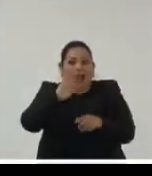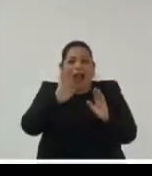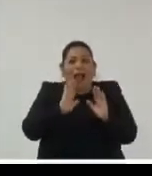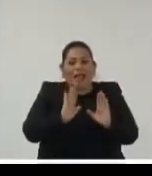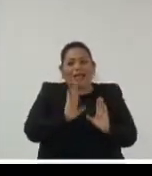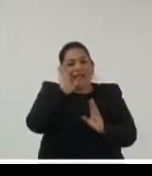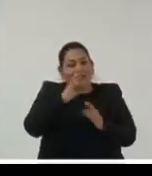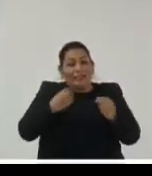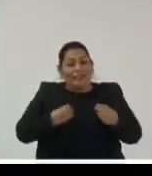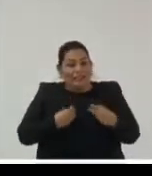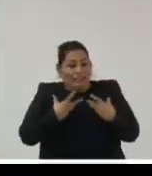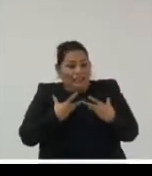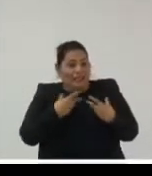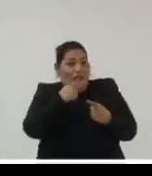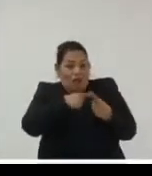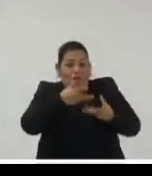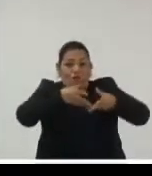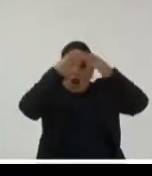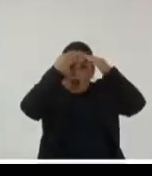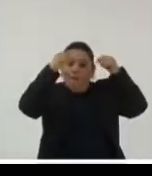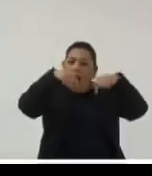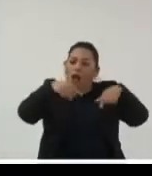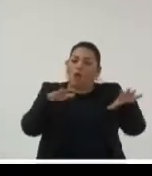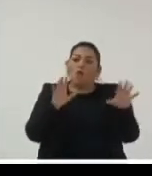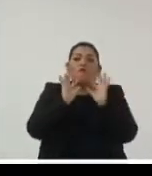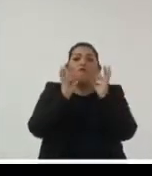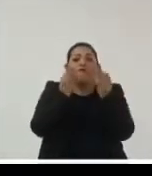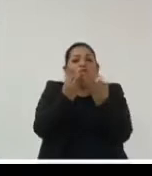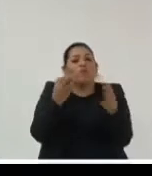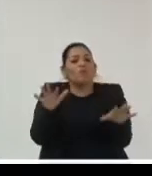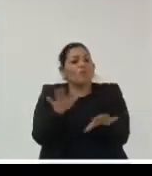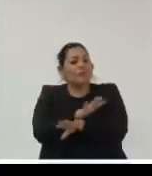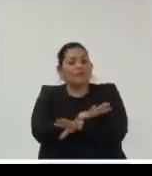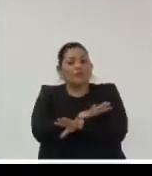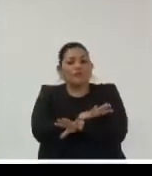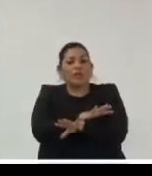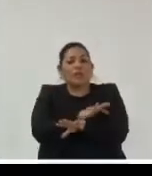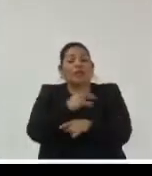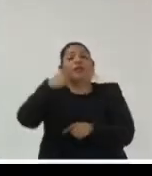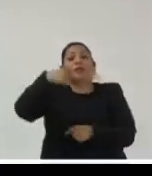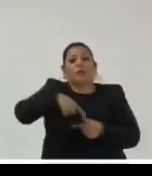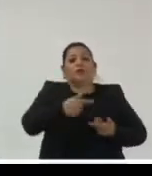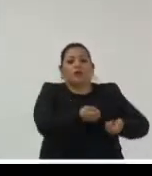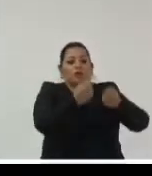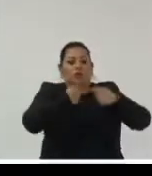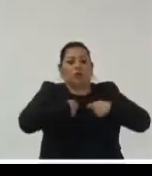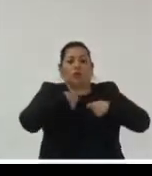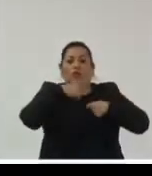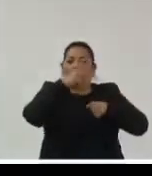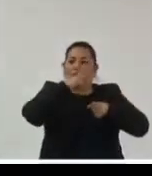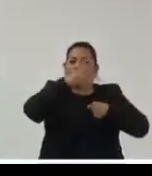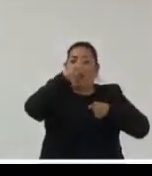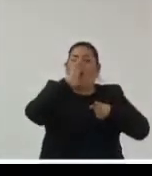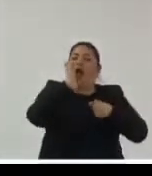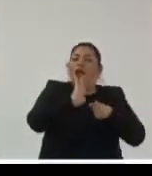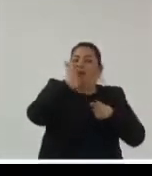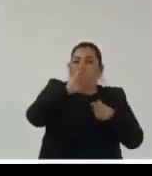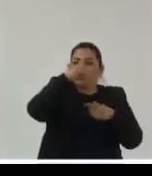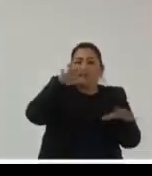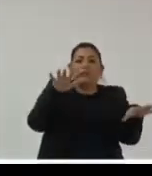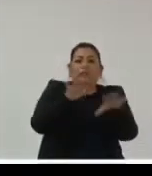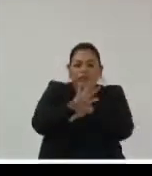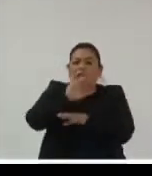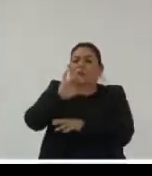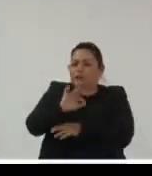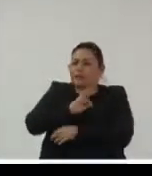de vida de que verdaderamente las cosas ahora son distintas pero también nos está dando una luz y es de que tenemos la capacidad de cambiar